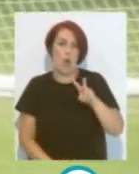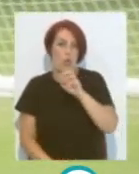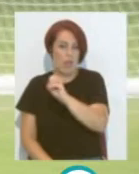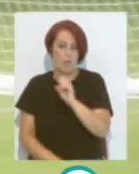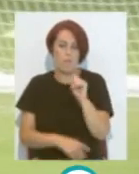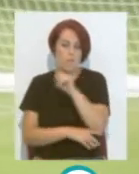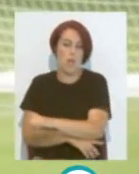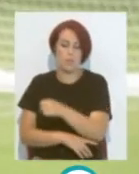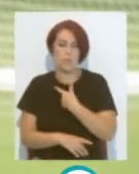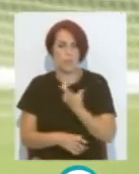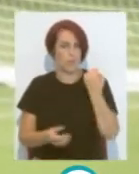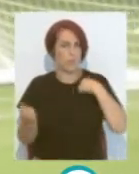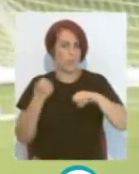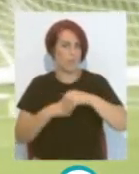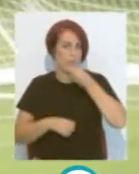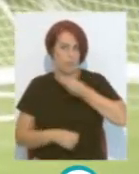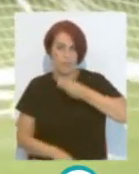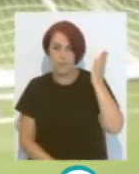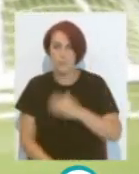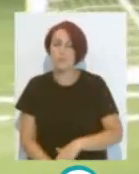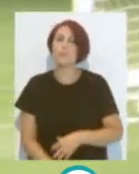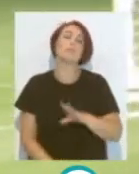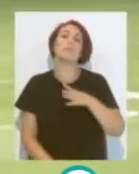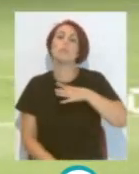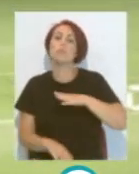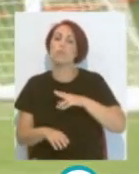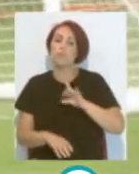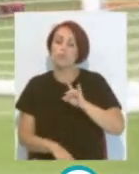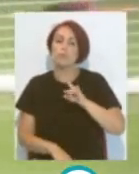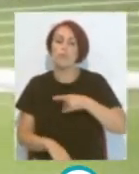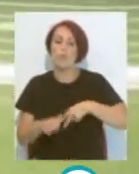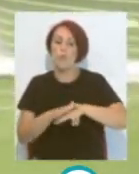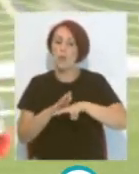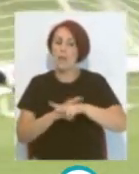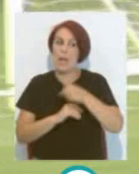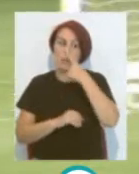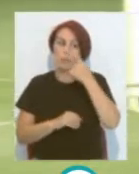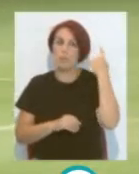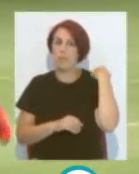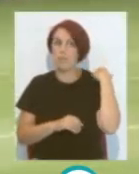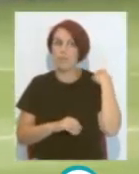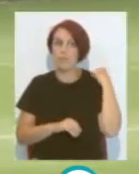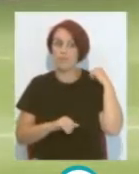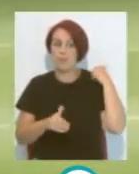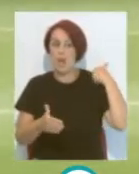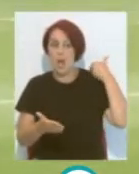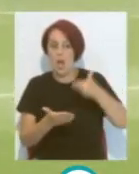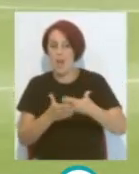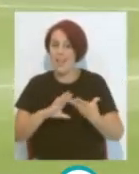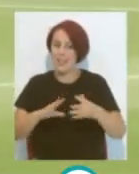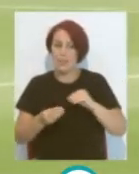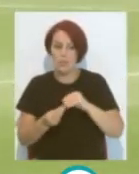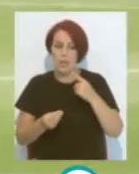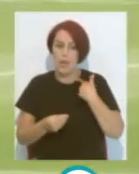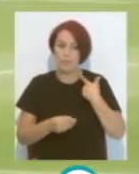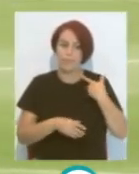destacada Actuación Un futbolista Que le tocó El año pasado Ir adaptándose Al cambio De jugar